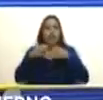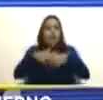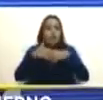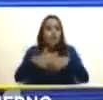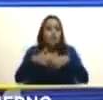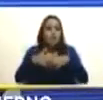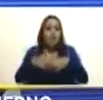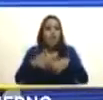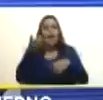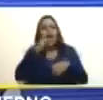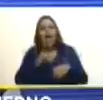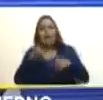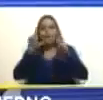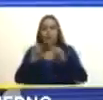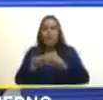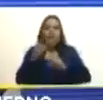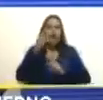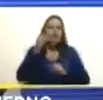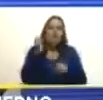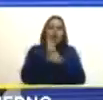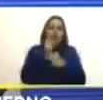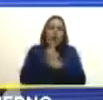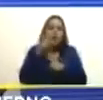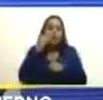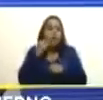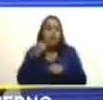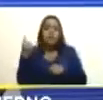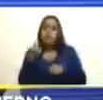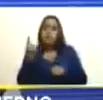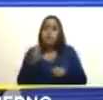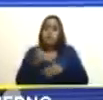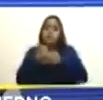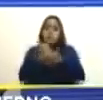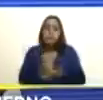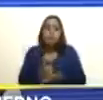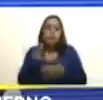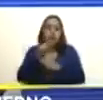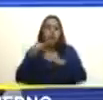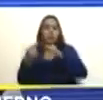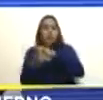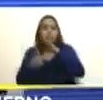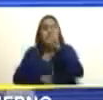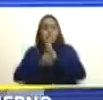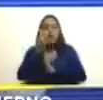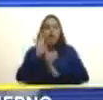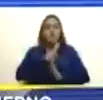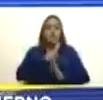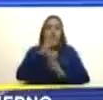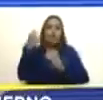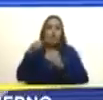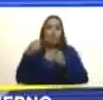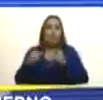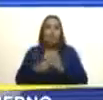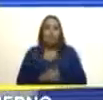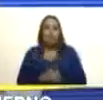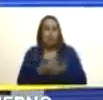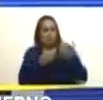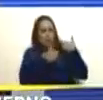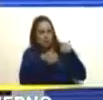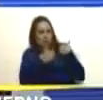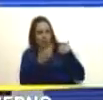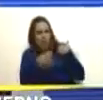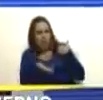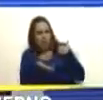al área de su experiencia que es ayudar a Guyana a desarrollar responsablemente sus recursos responsablemente